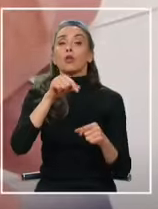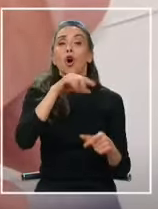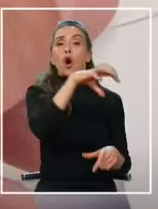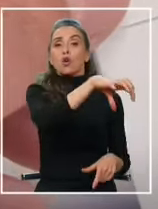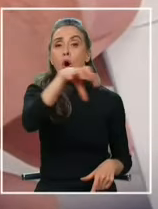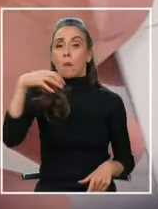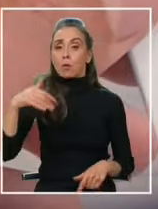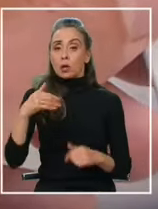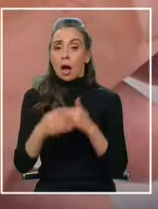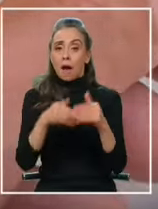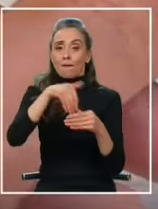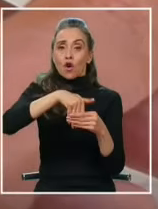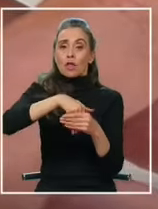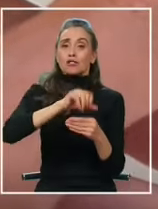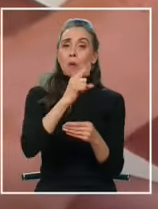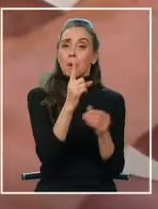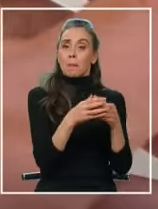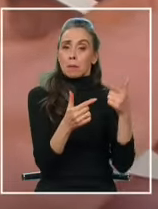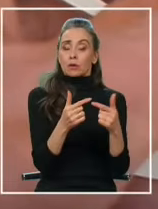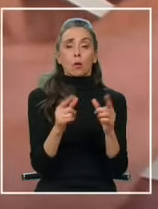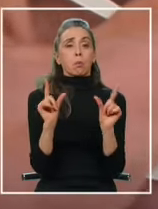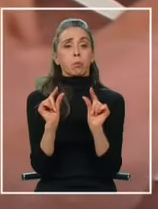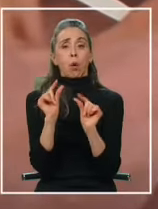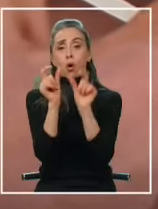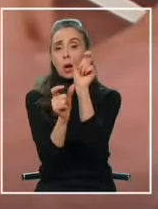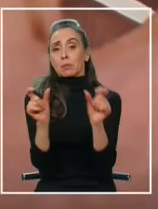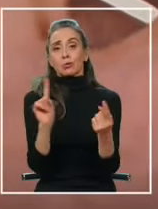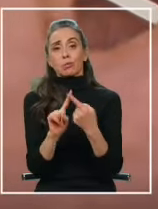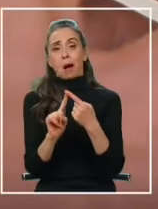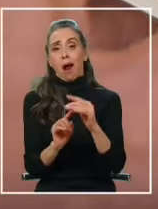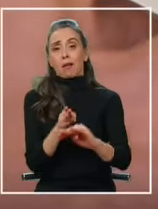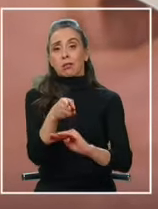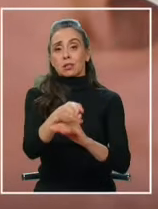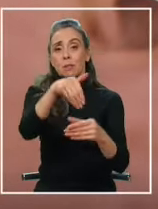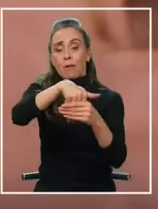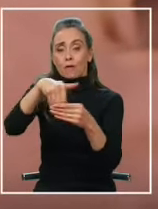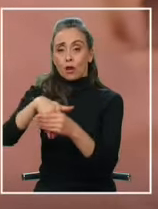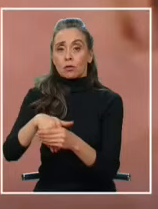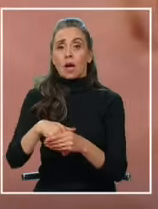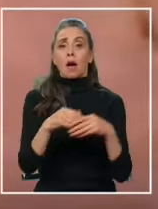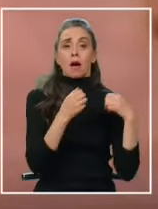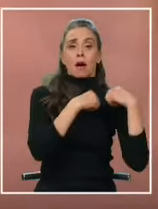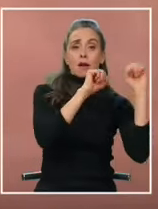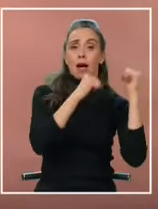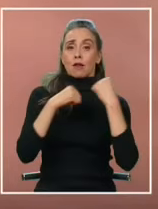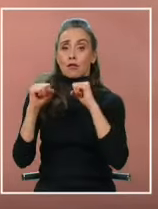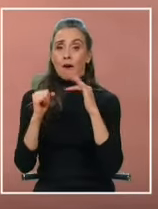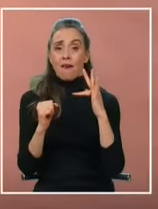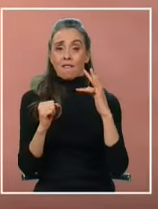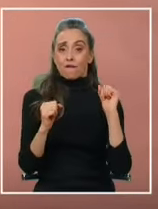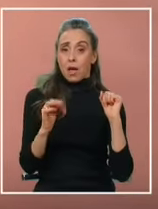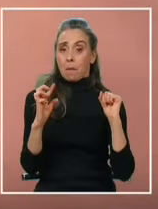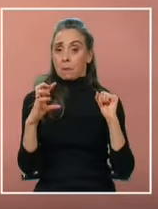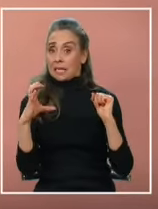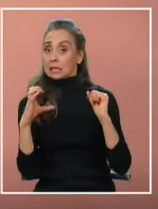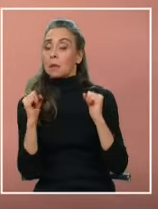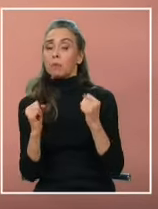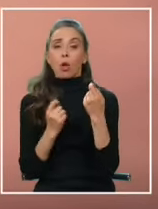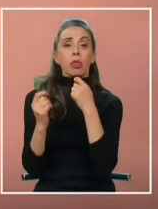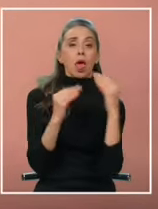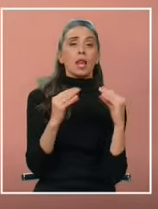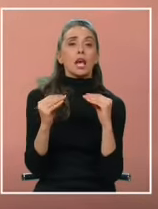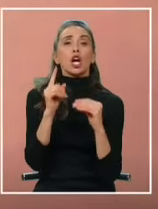En un proceso marcado por, digámoslo, la baja participación, sus victorias podrían convertirse en un importante factor a la hora de